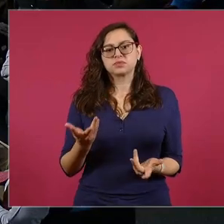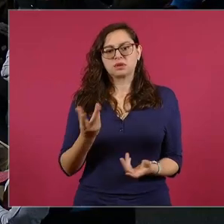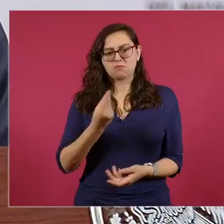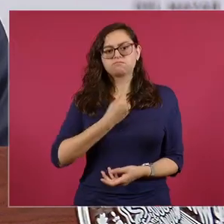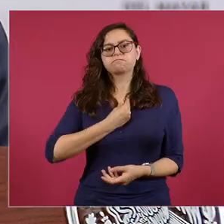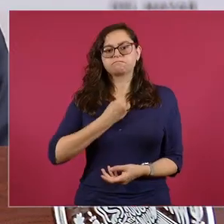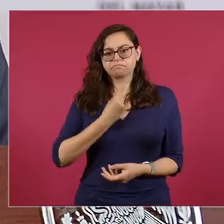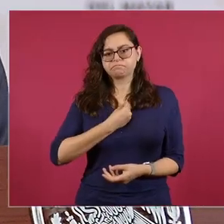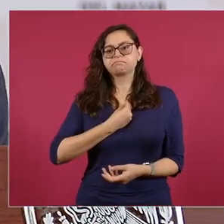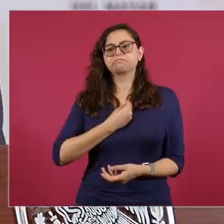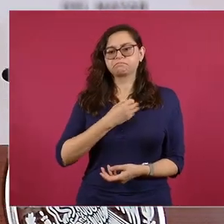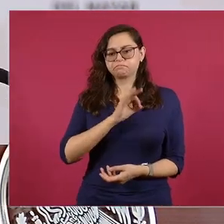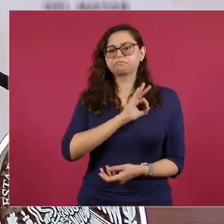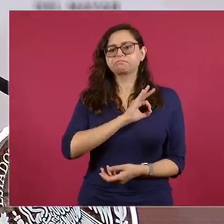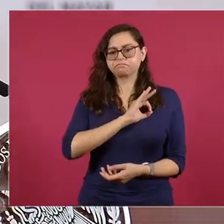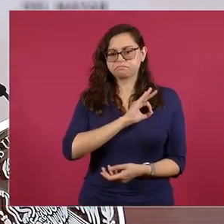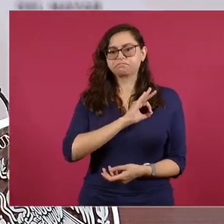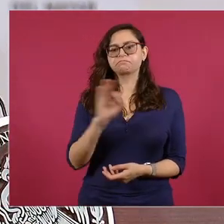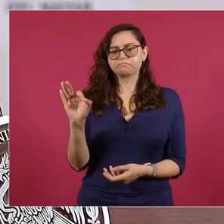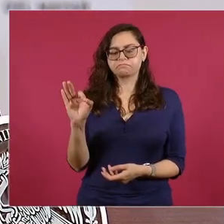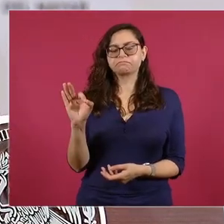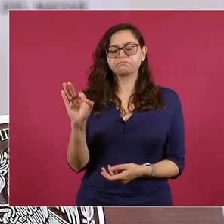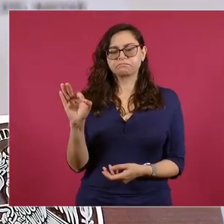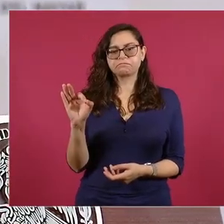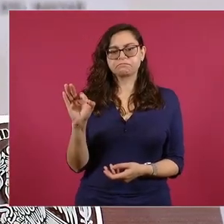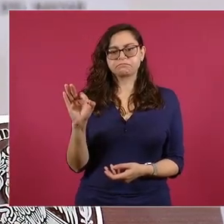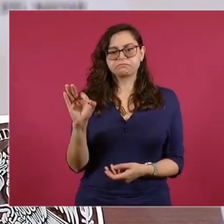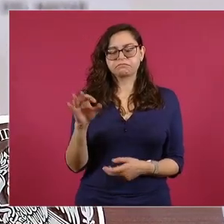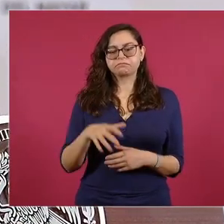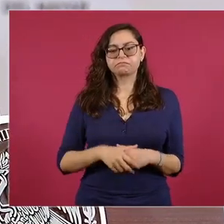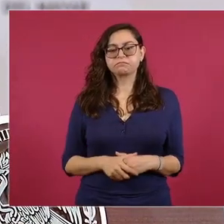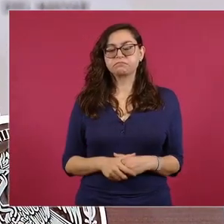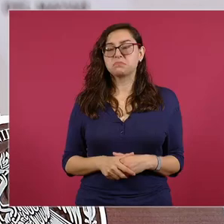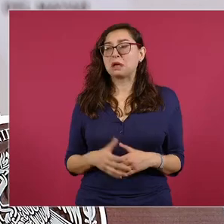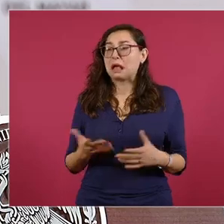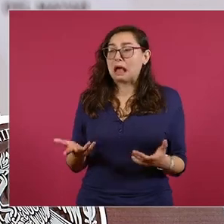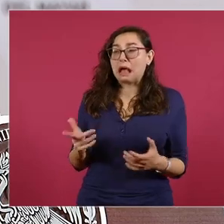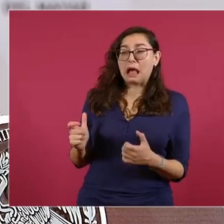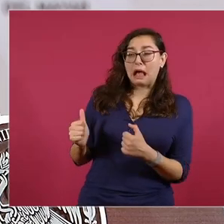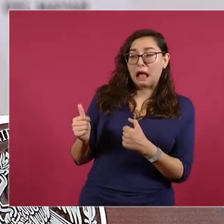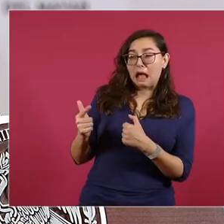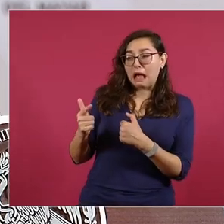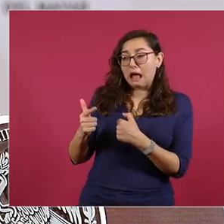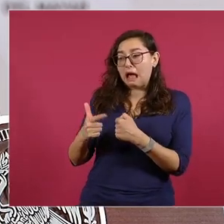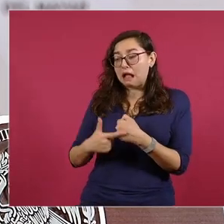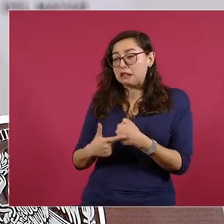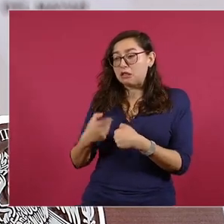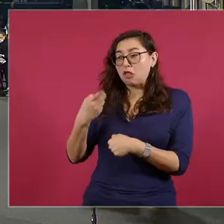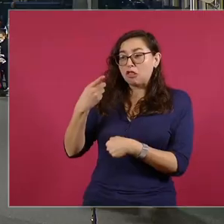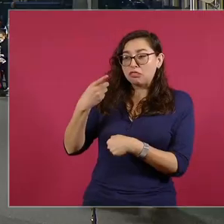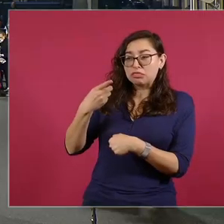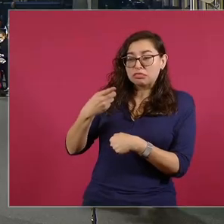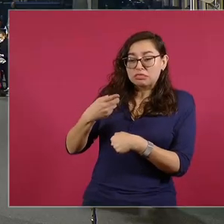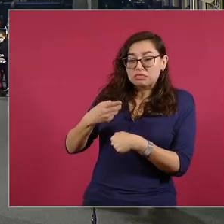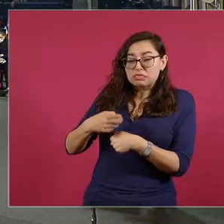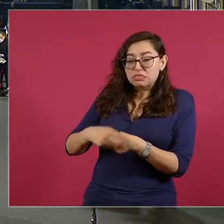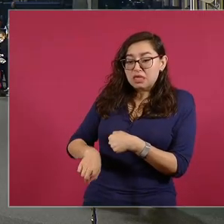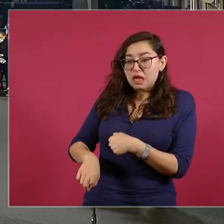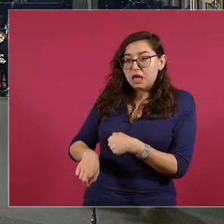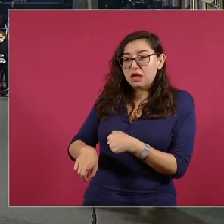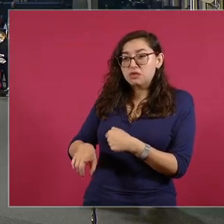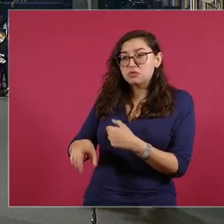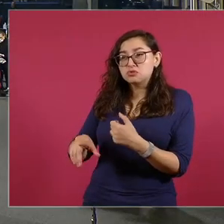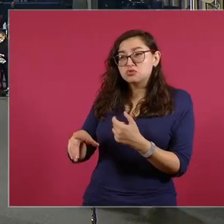toda esa campaña. Entonces, no afectaría, si lo hicieran no